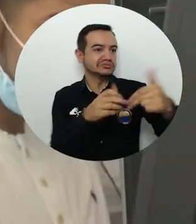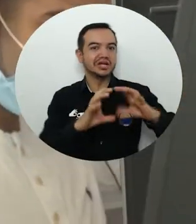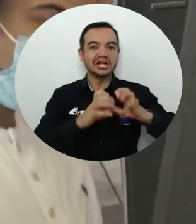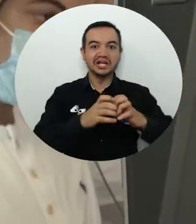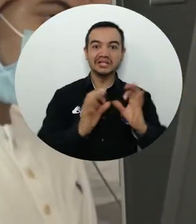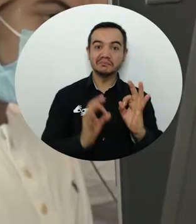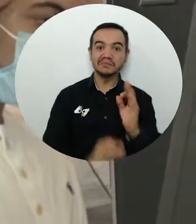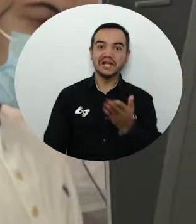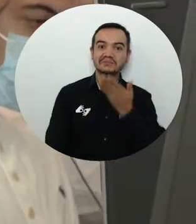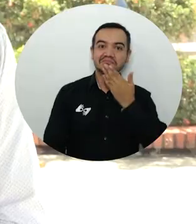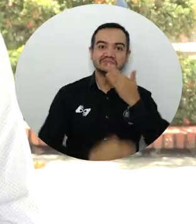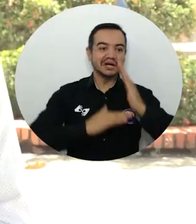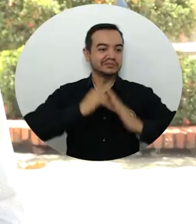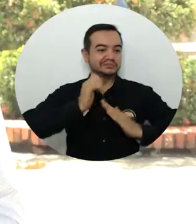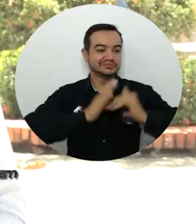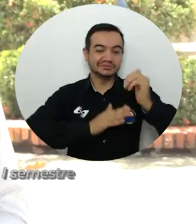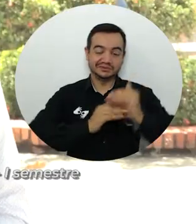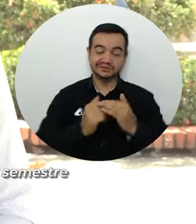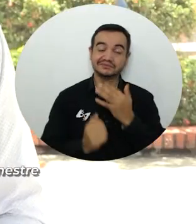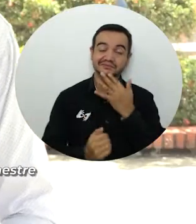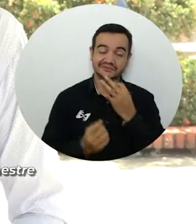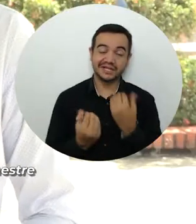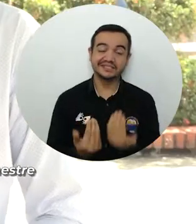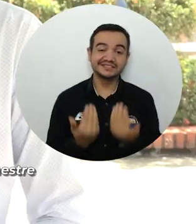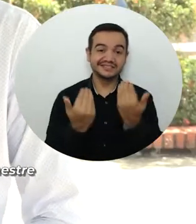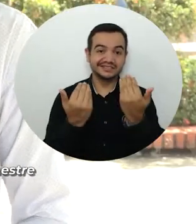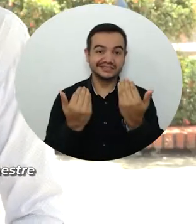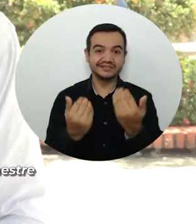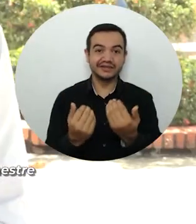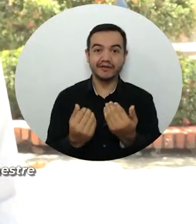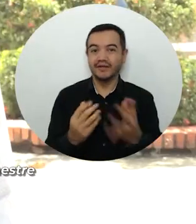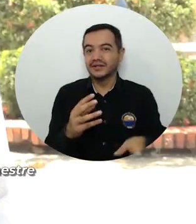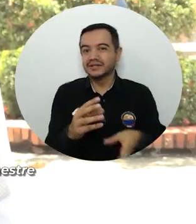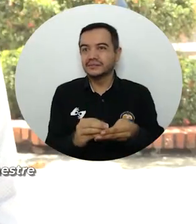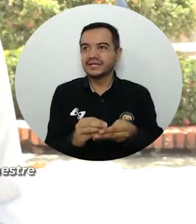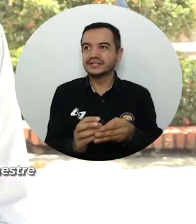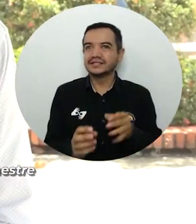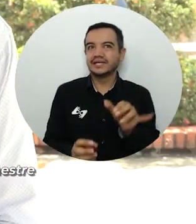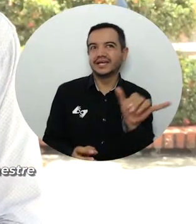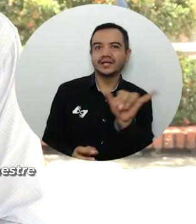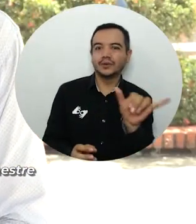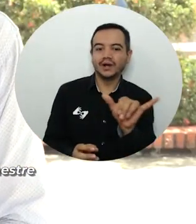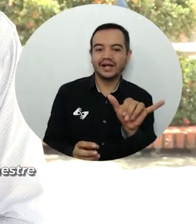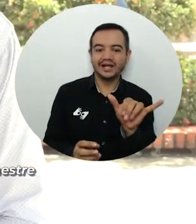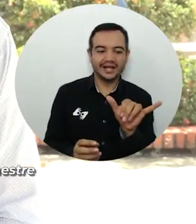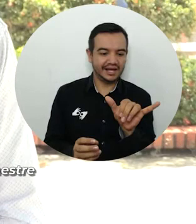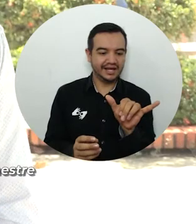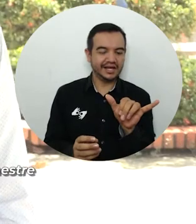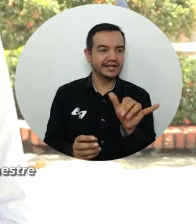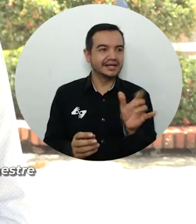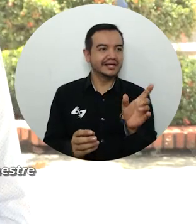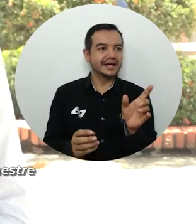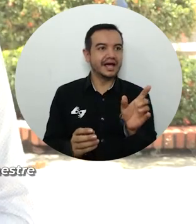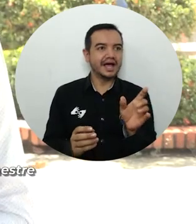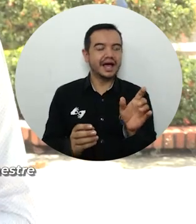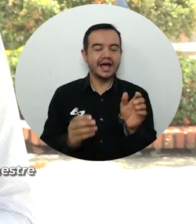clases sin ningún inconveniente. Entonces, pues es una ventaja y, por decirlo así, es como una puerta